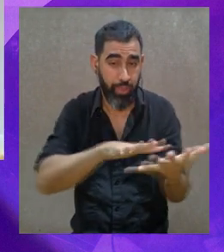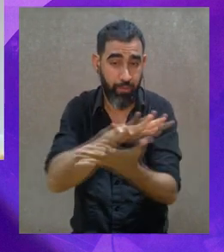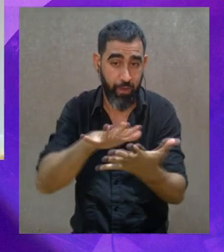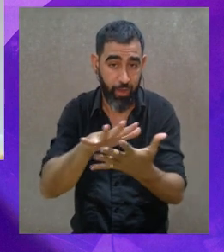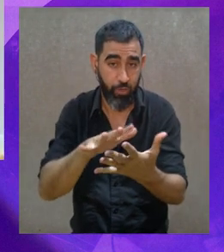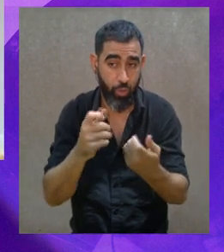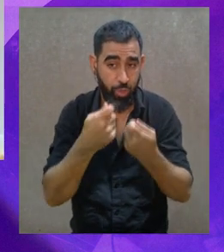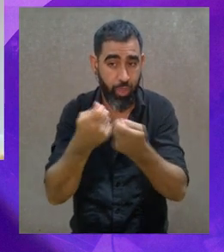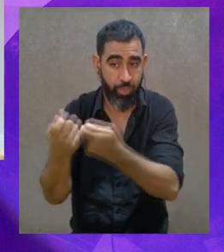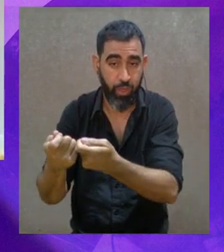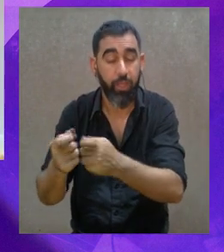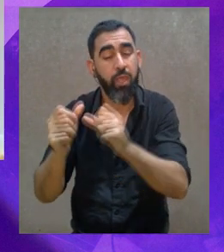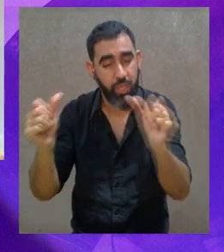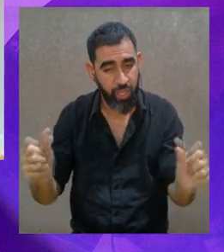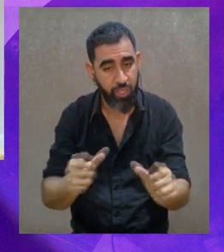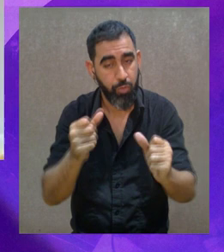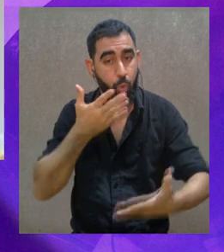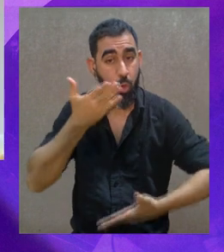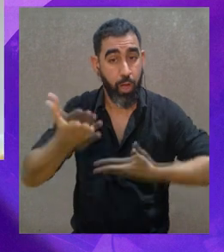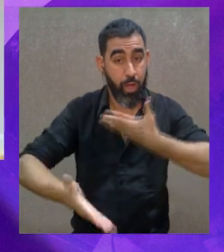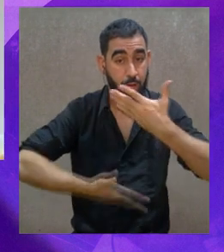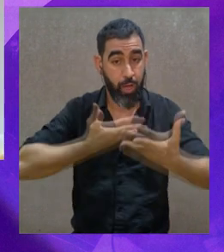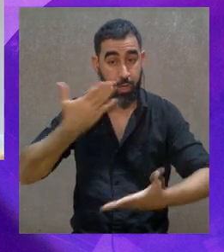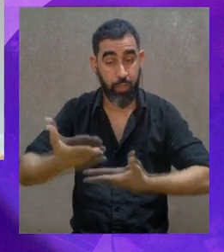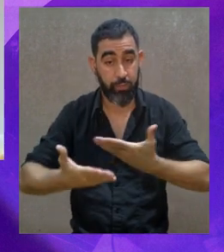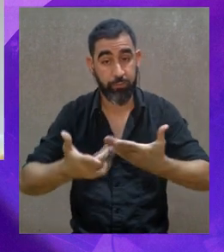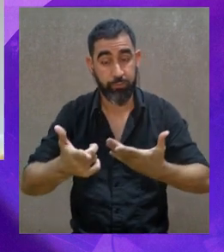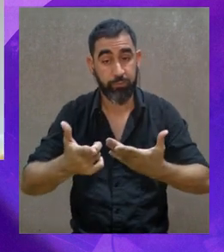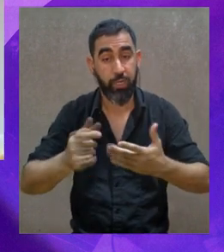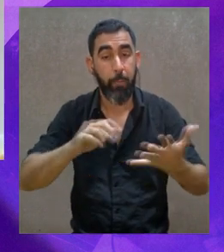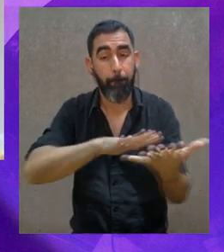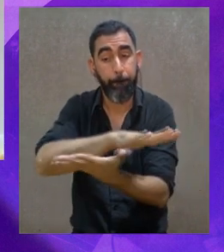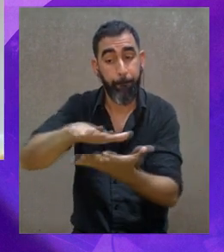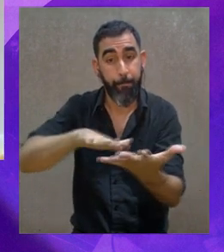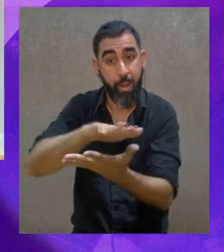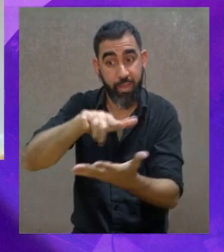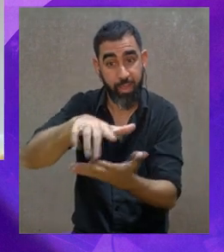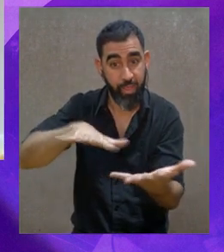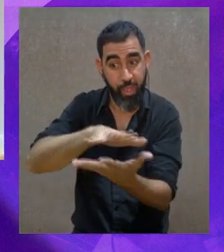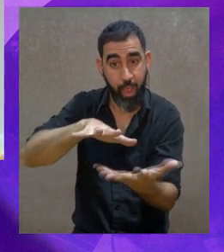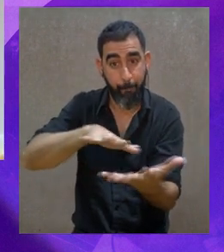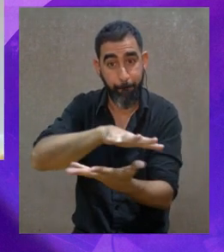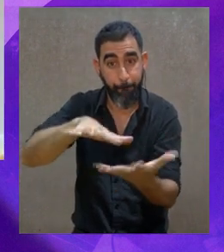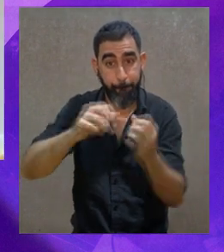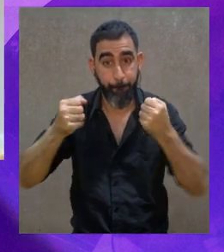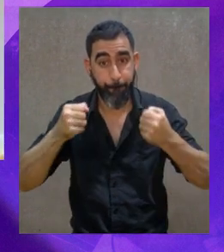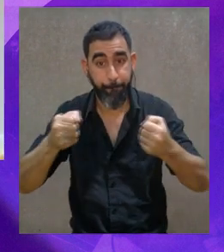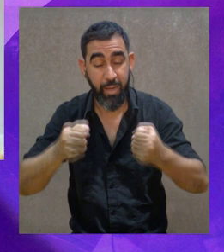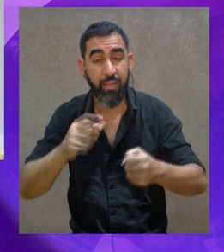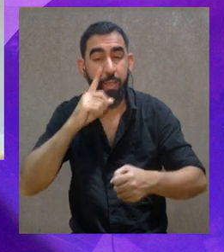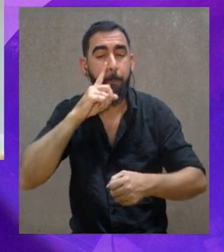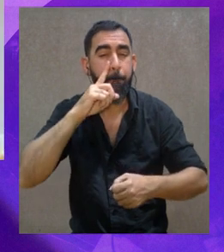un montón de gente en el barrio y todo lo demás, y logramos hacer un concierto en la plaza Casavalle